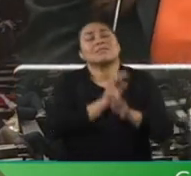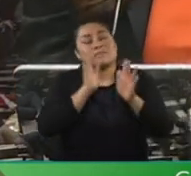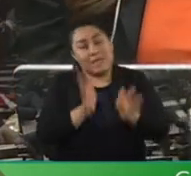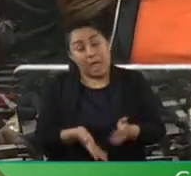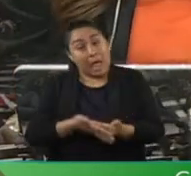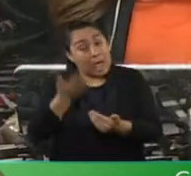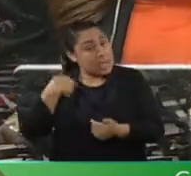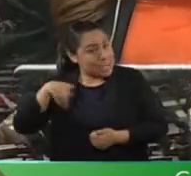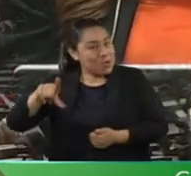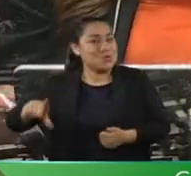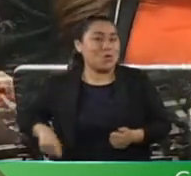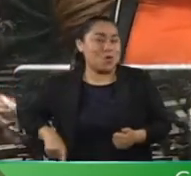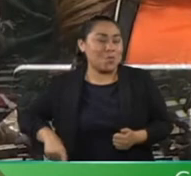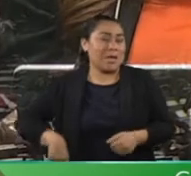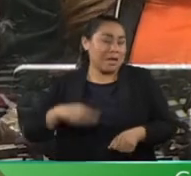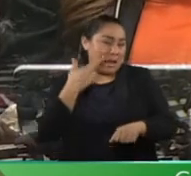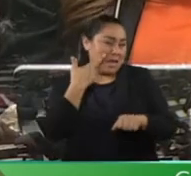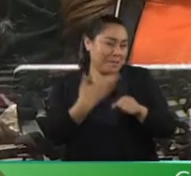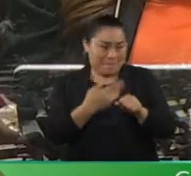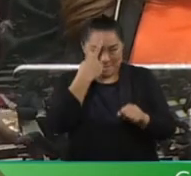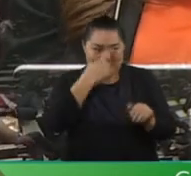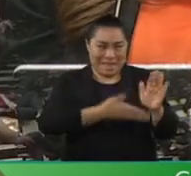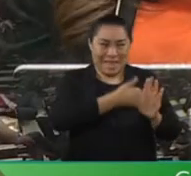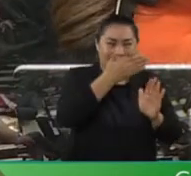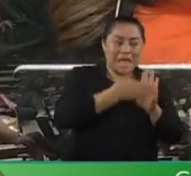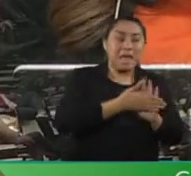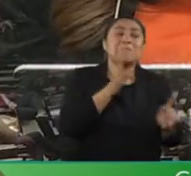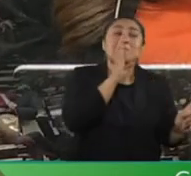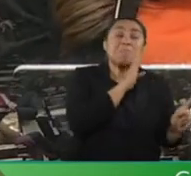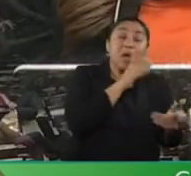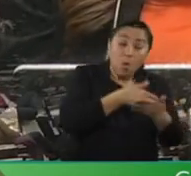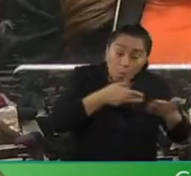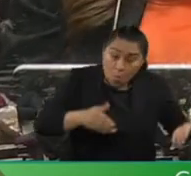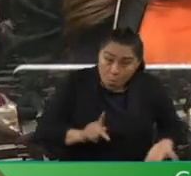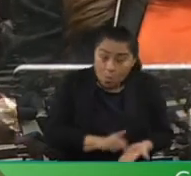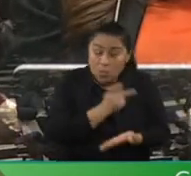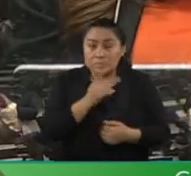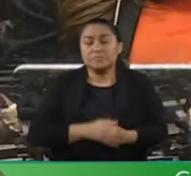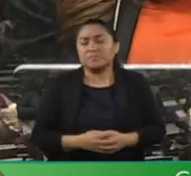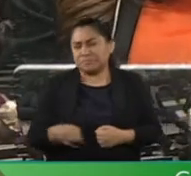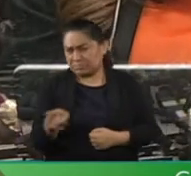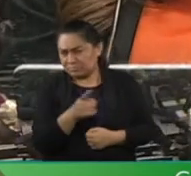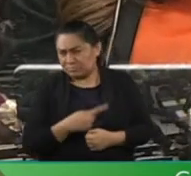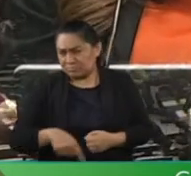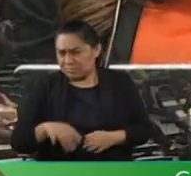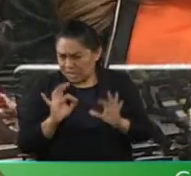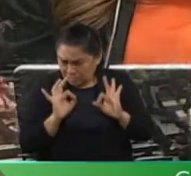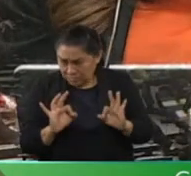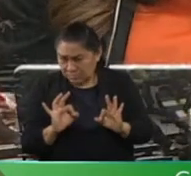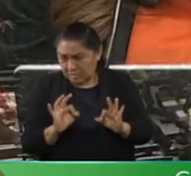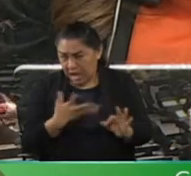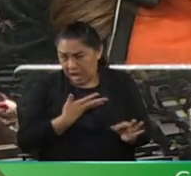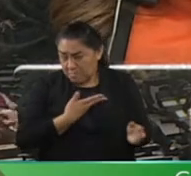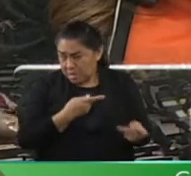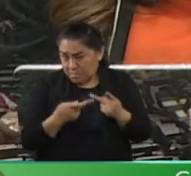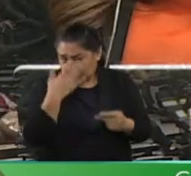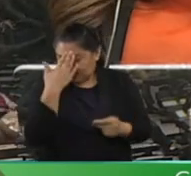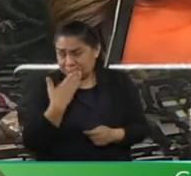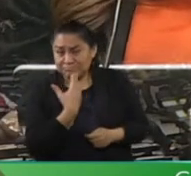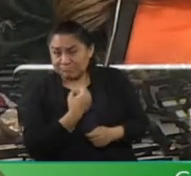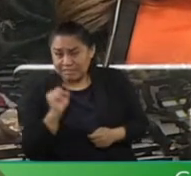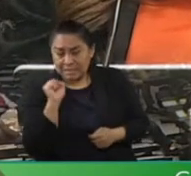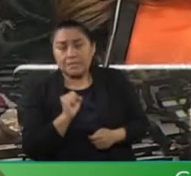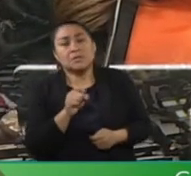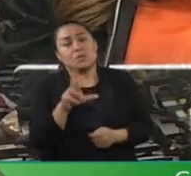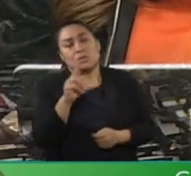era el encargado directo de la construcción. ¿Estamos realmente preparados para volver a ese modelo? No podemos olvidar que